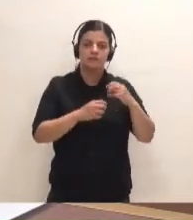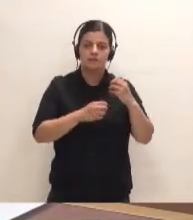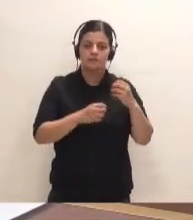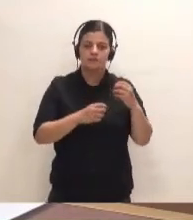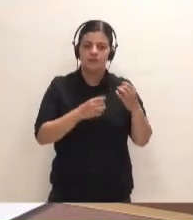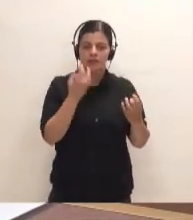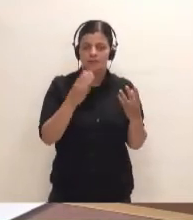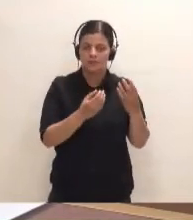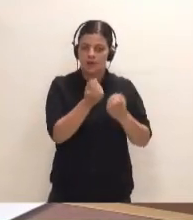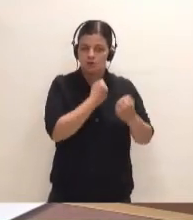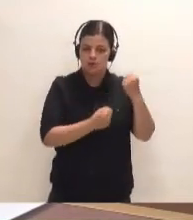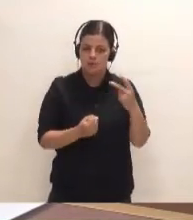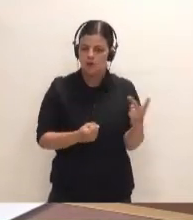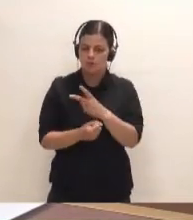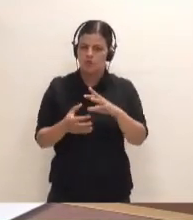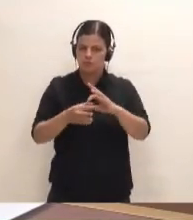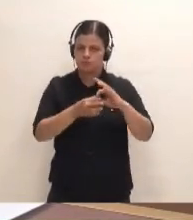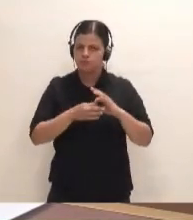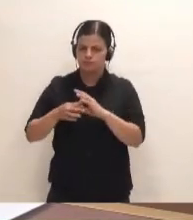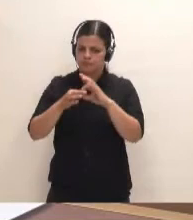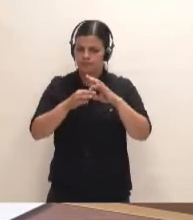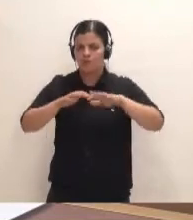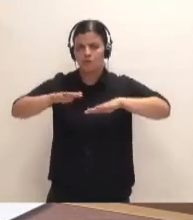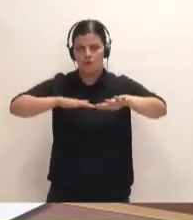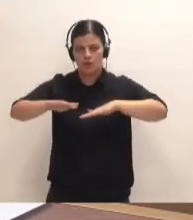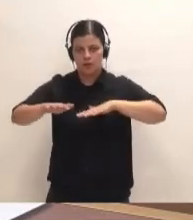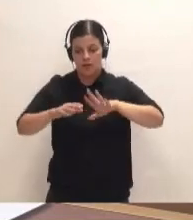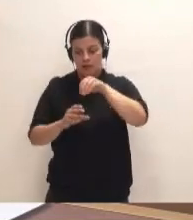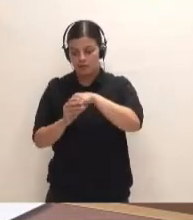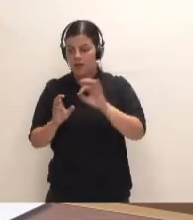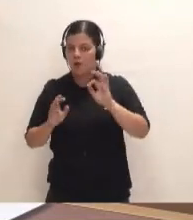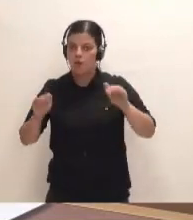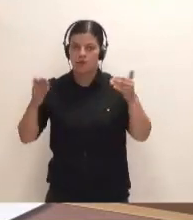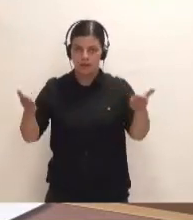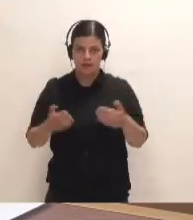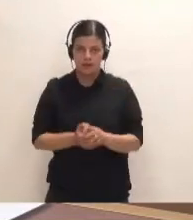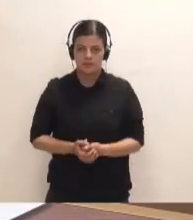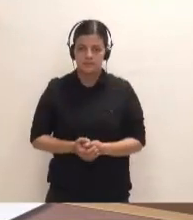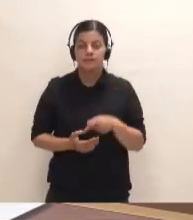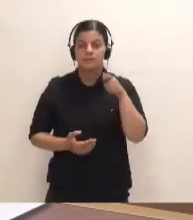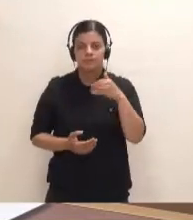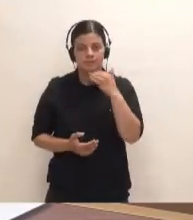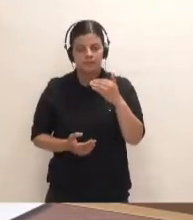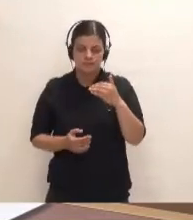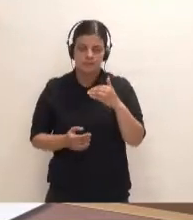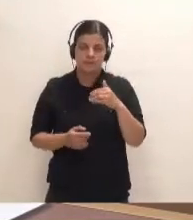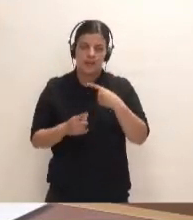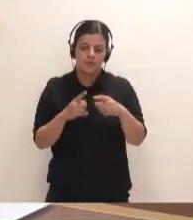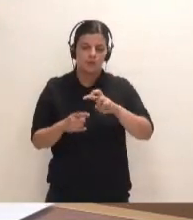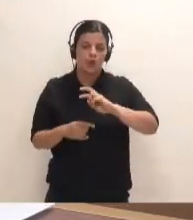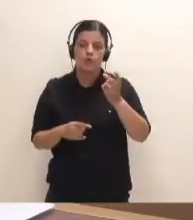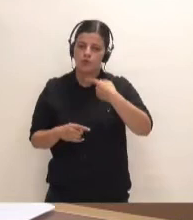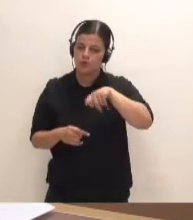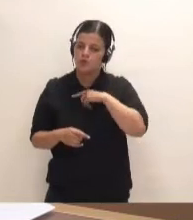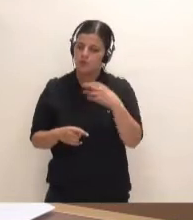una correlación muy importante sobre la movilidad, sea interna o externa. Y ese es el otro elemento que nosotros creo que debemos